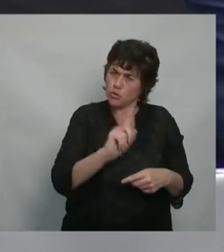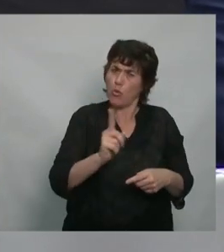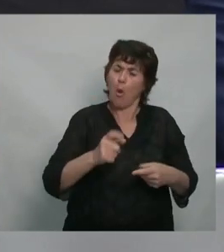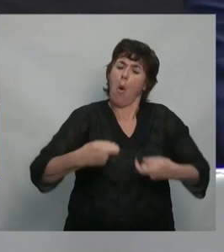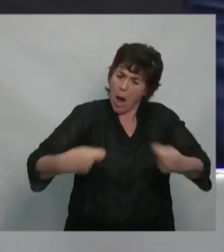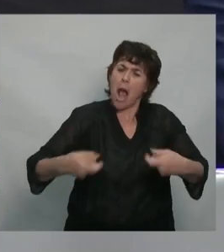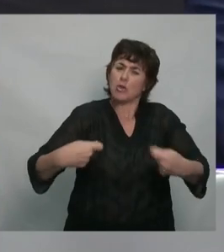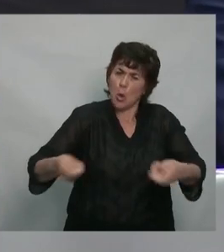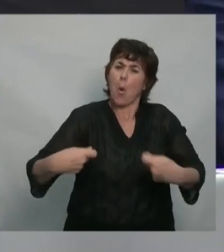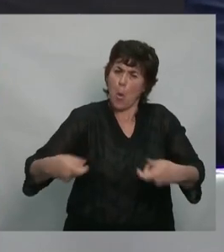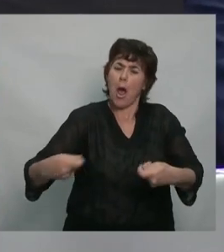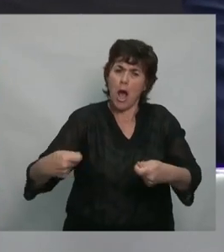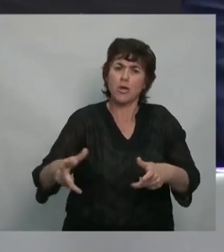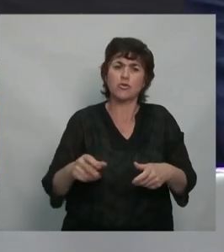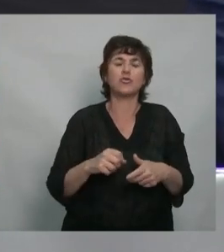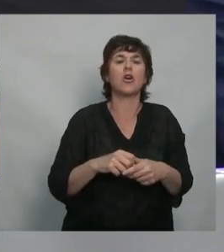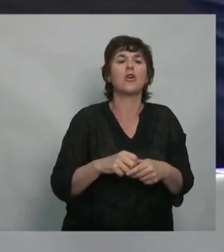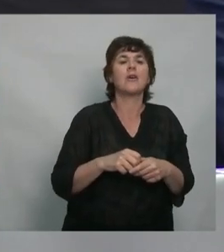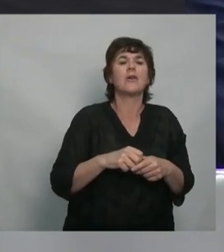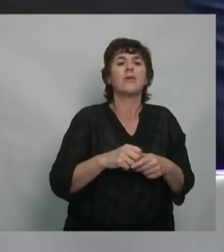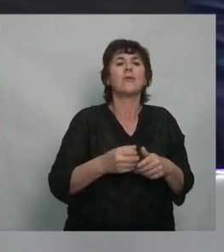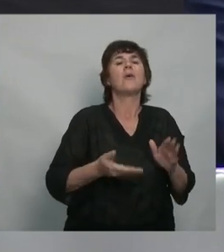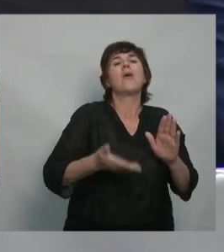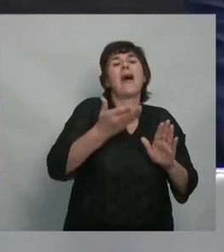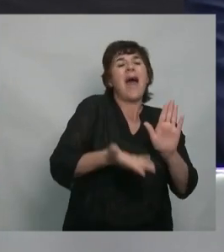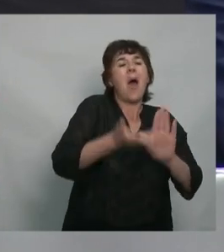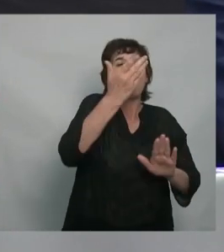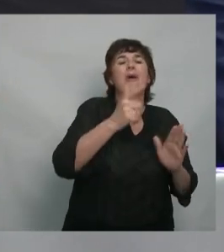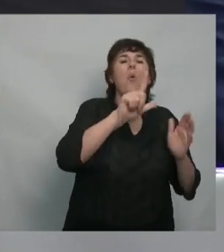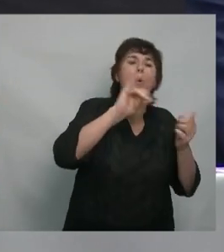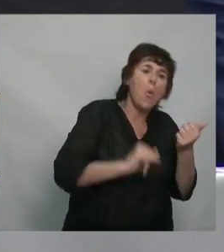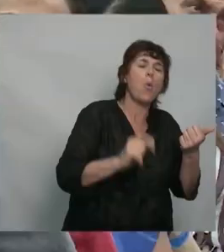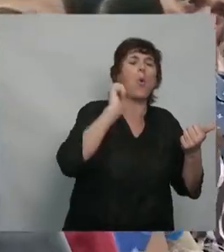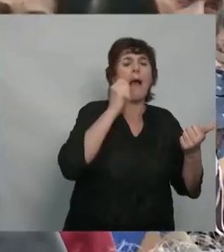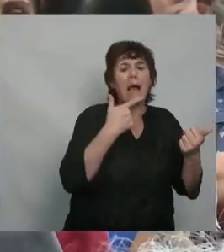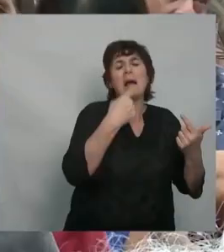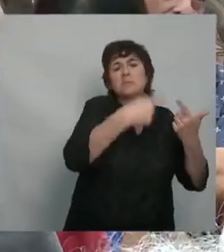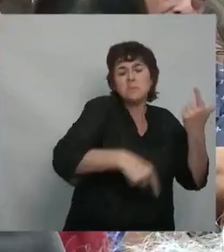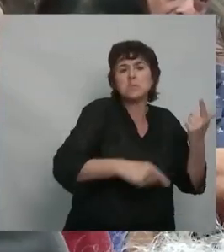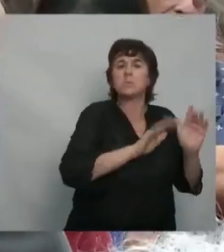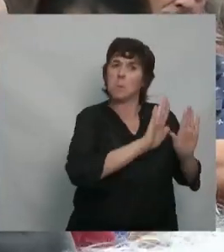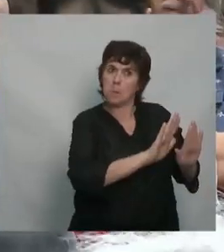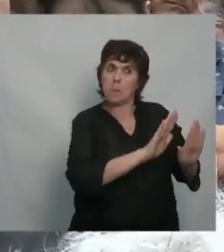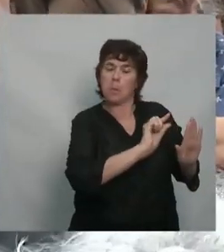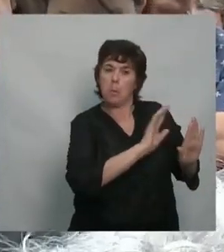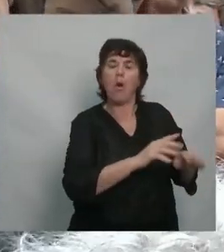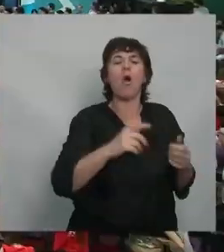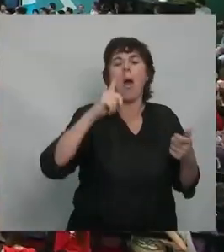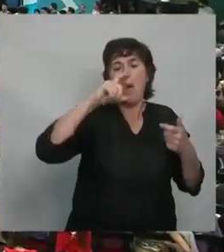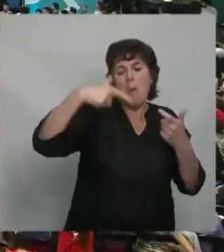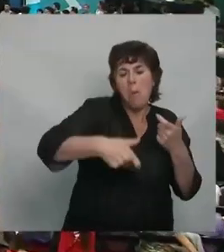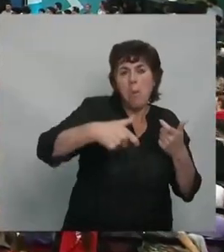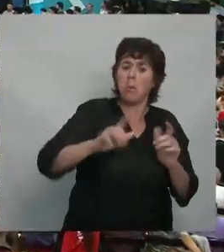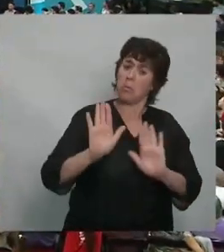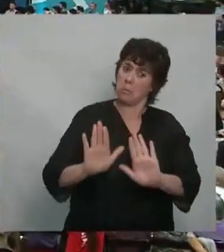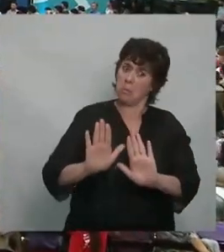Se suspendieron todos los aumentos de las tarifas de servicios públicos, no hubo aumento de combustible, se